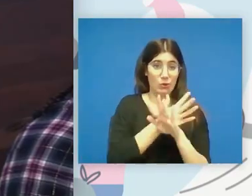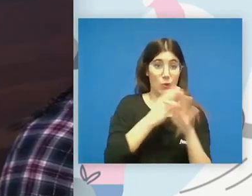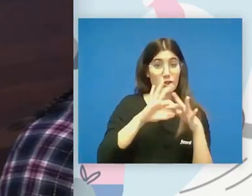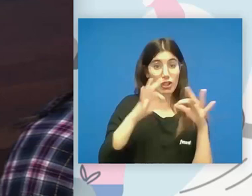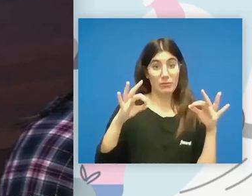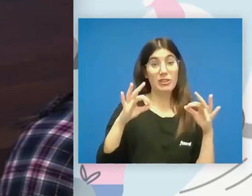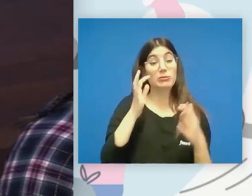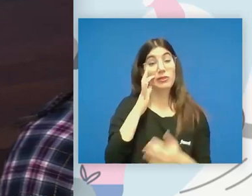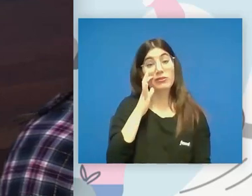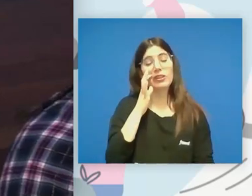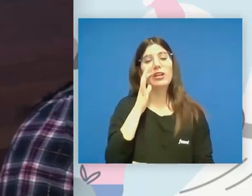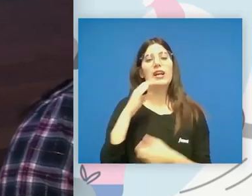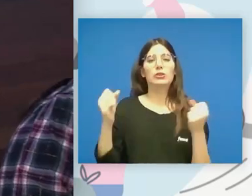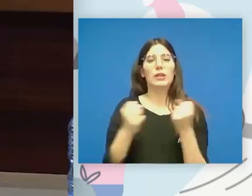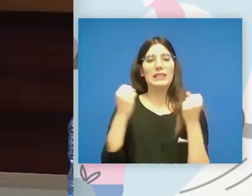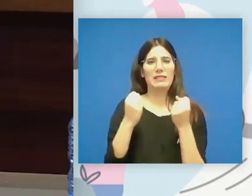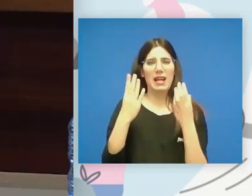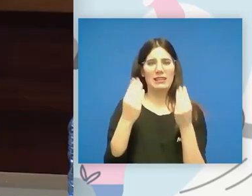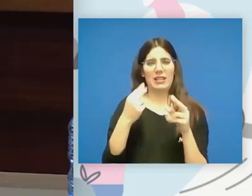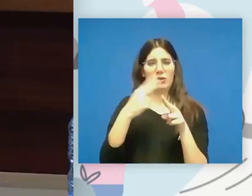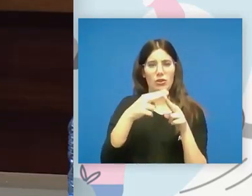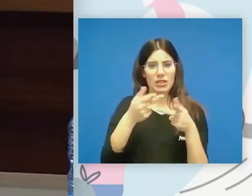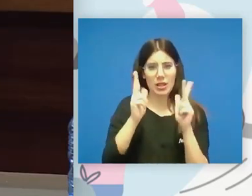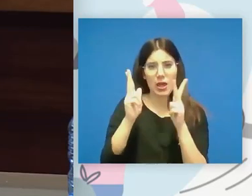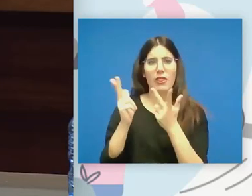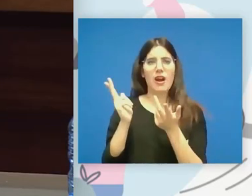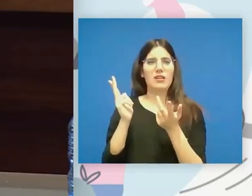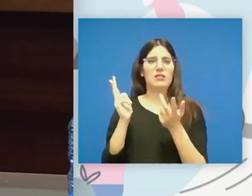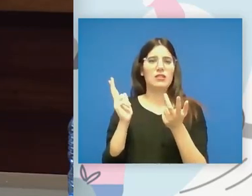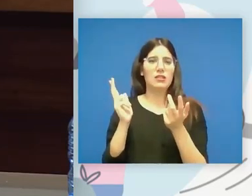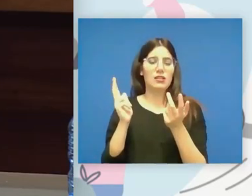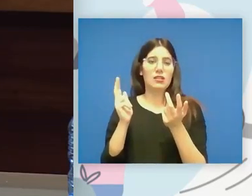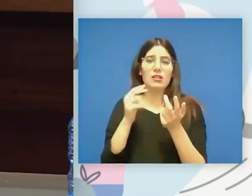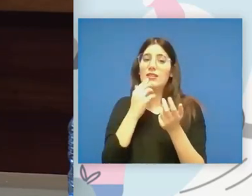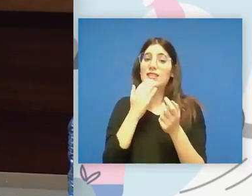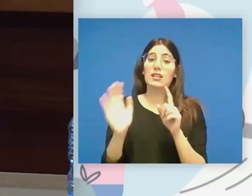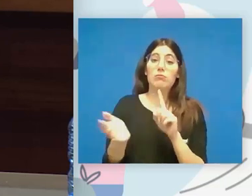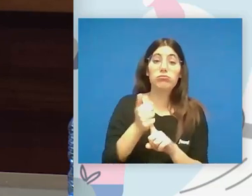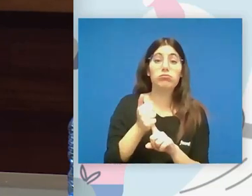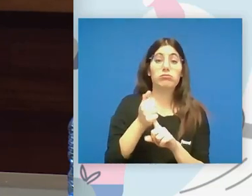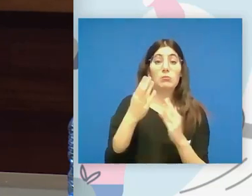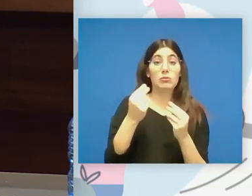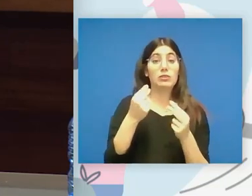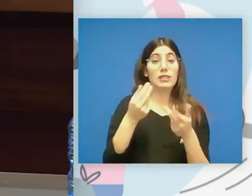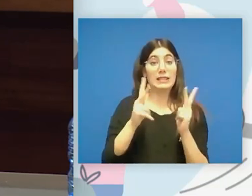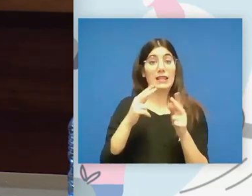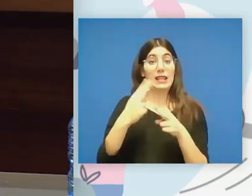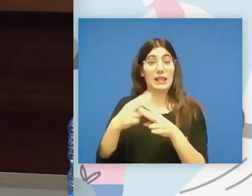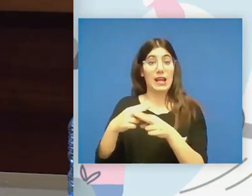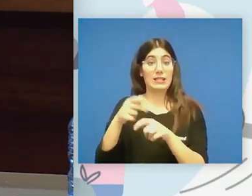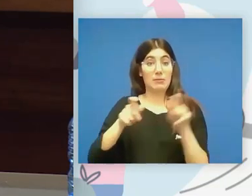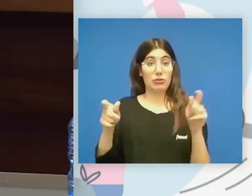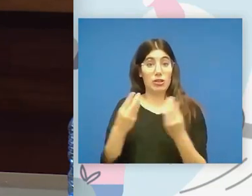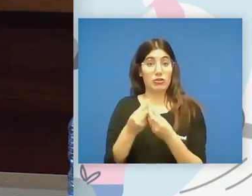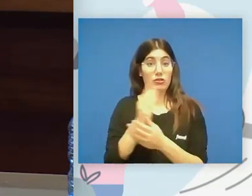es una actividad con tantísimas licencias y si conseguimos que tenga muchas licencias también de personas con discapacidad es